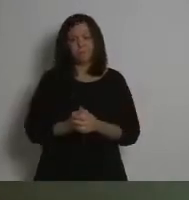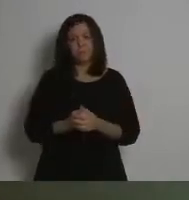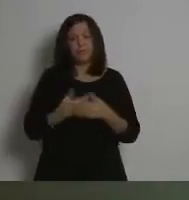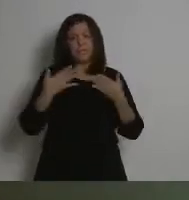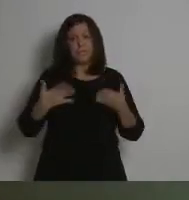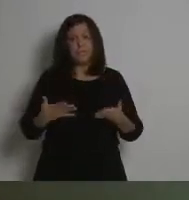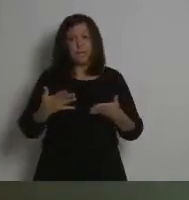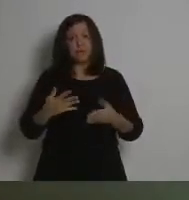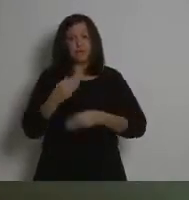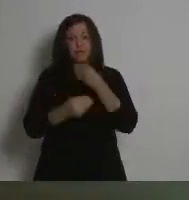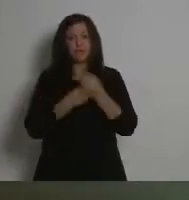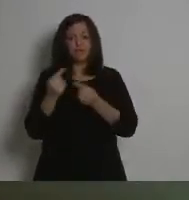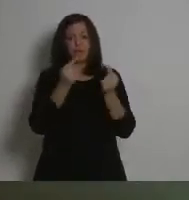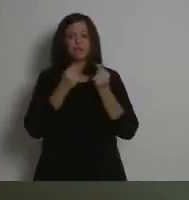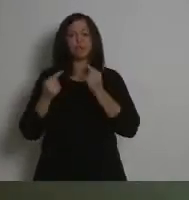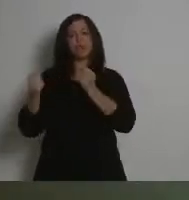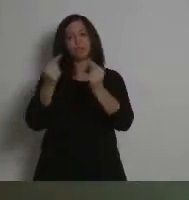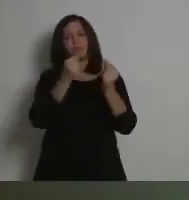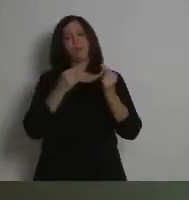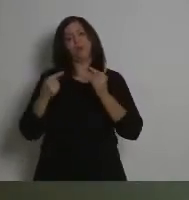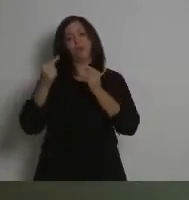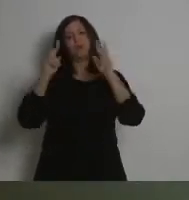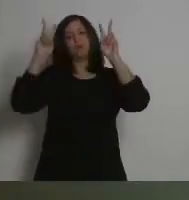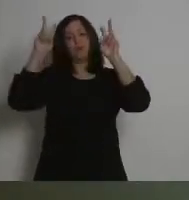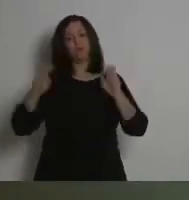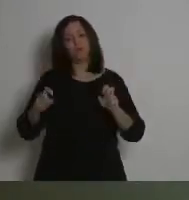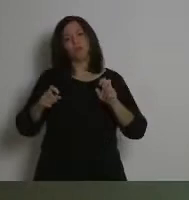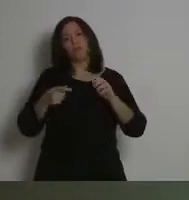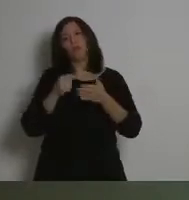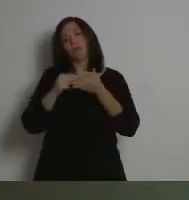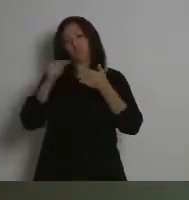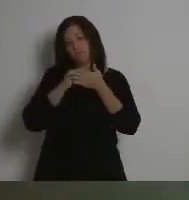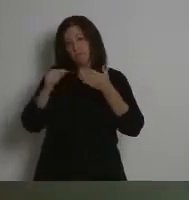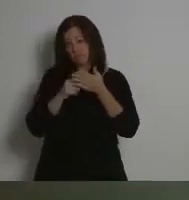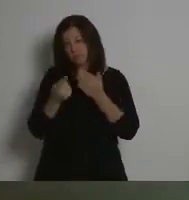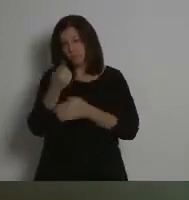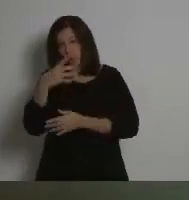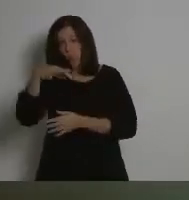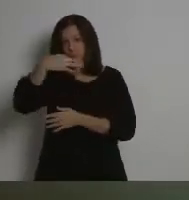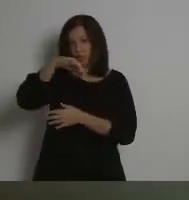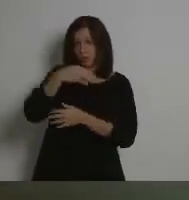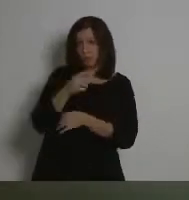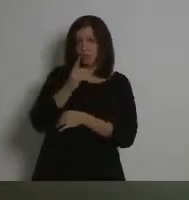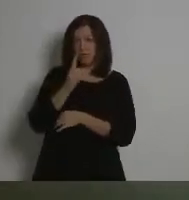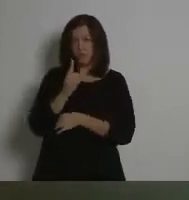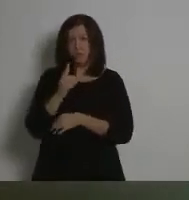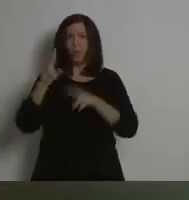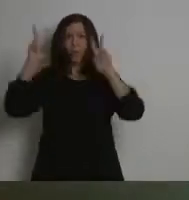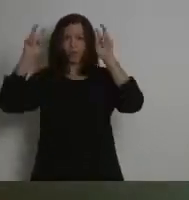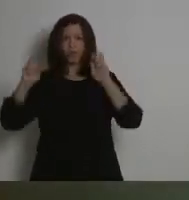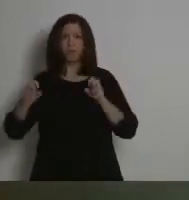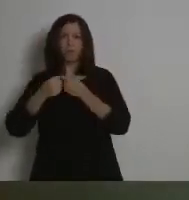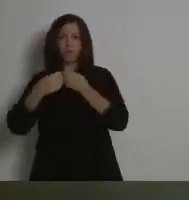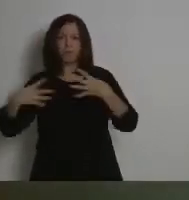proyectos quedan parados, son denegados. Otros van hacia adelante, pero con la disconformidad del territorio.